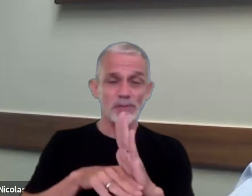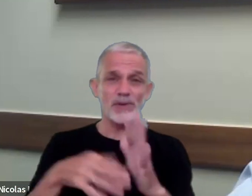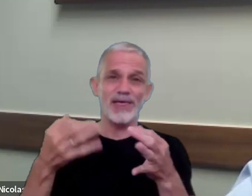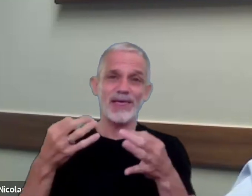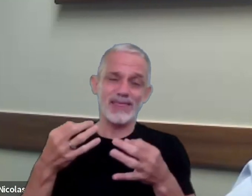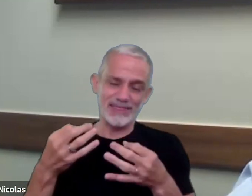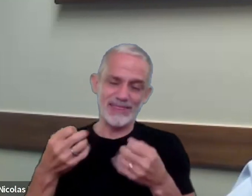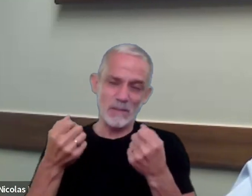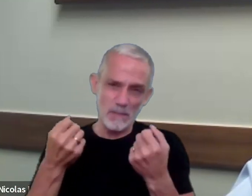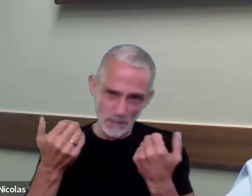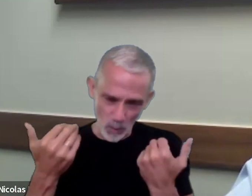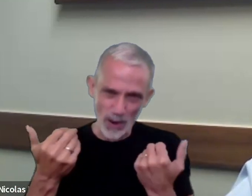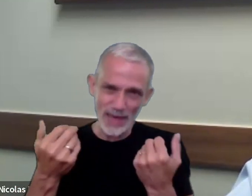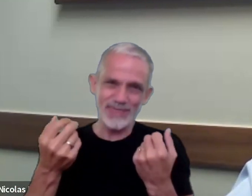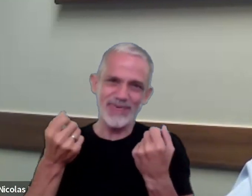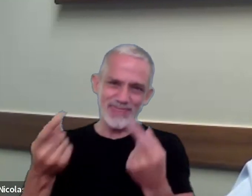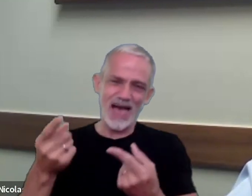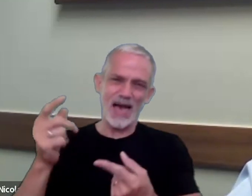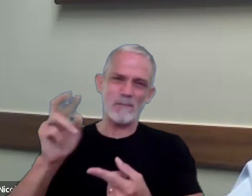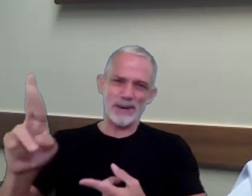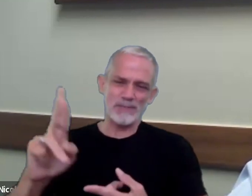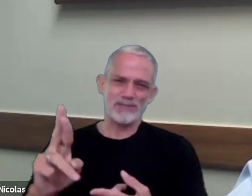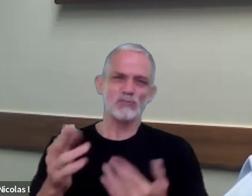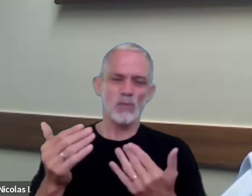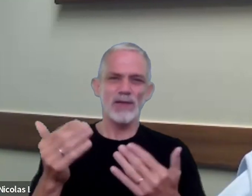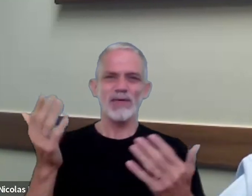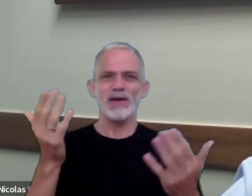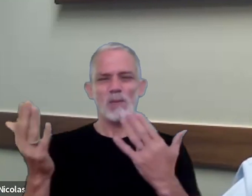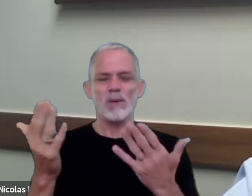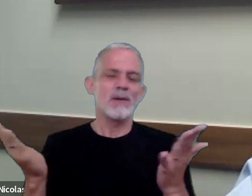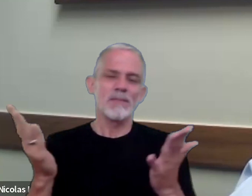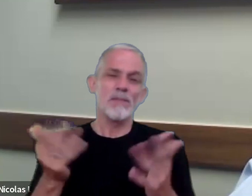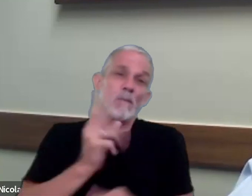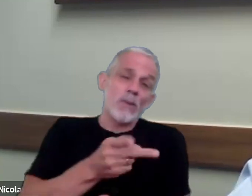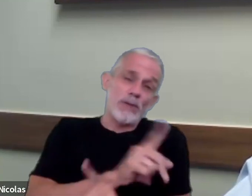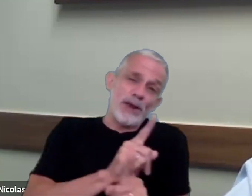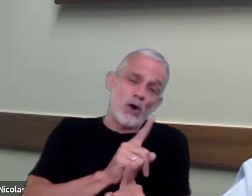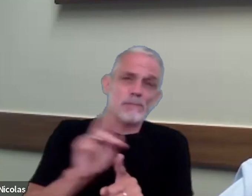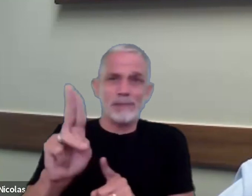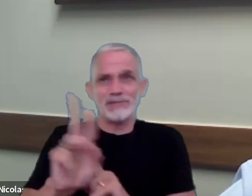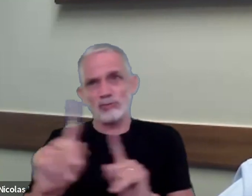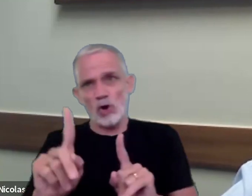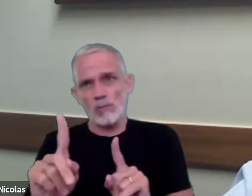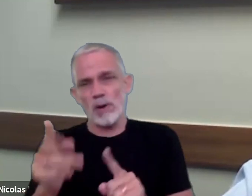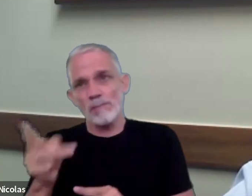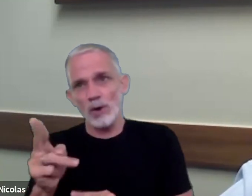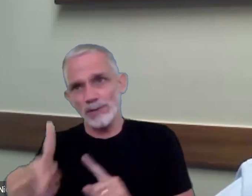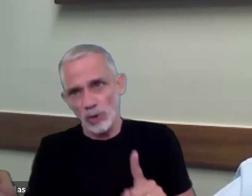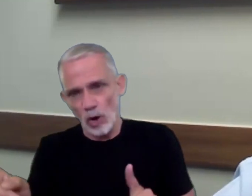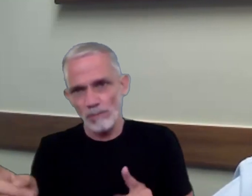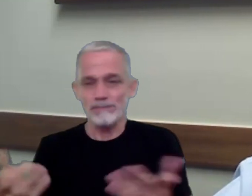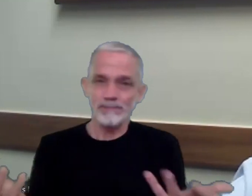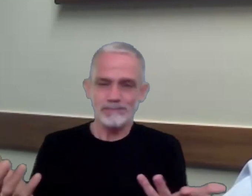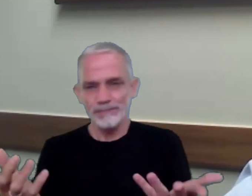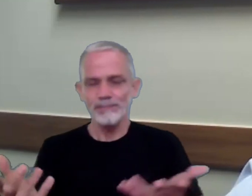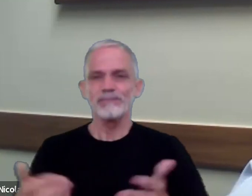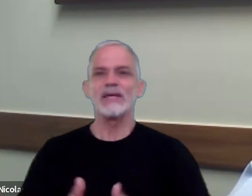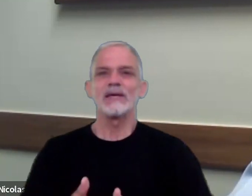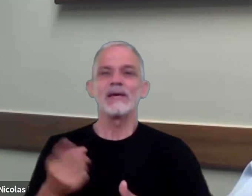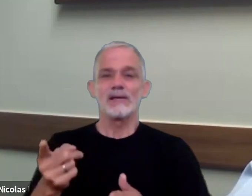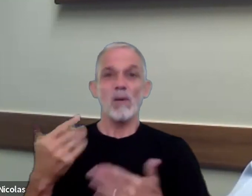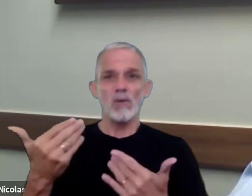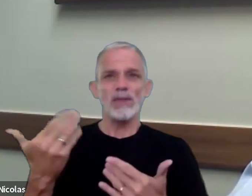permite en realidad no se prohíbe no es que se permita sino que no se prohíbe la